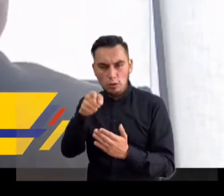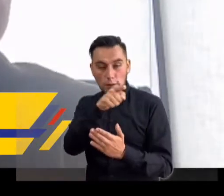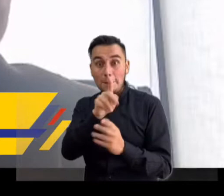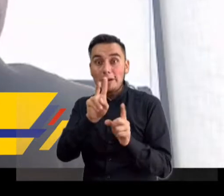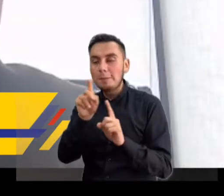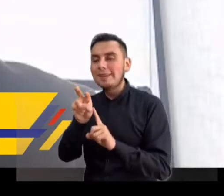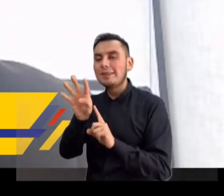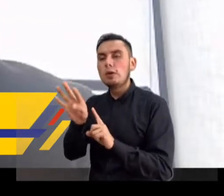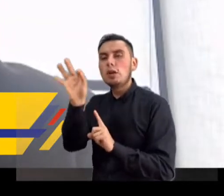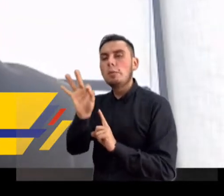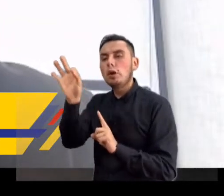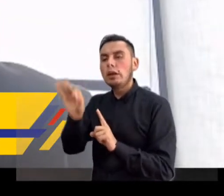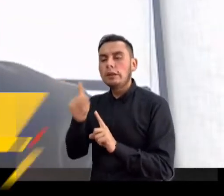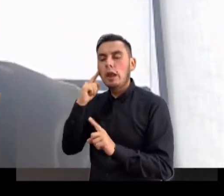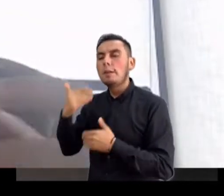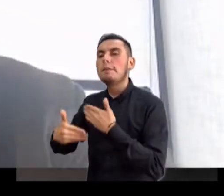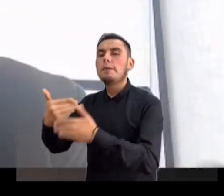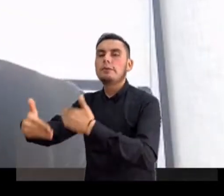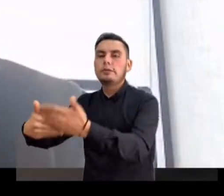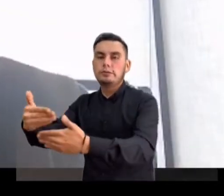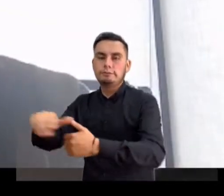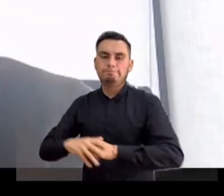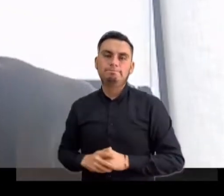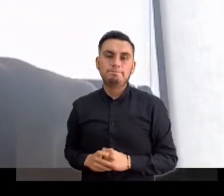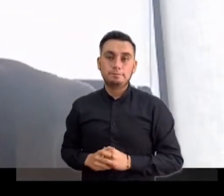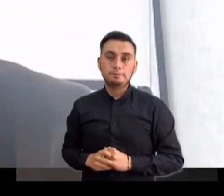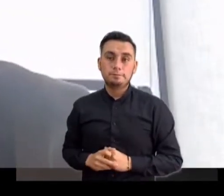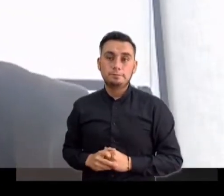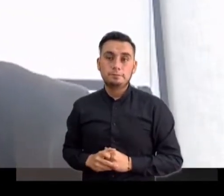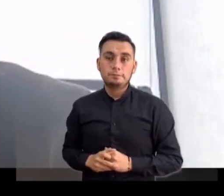prestadores y el 24% restante está en proceso.